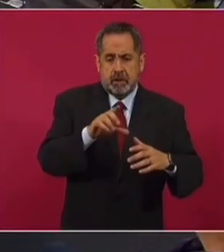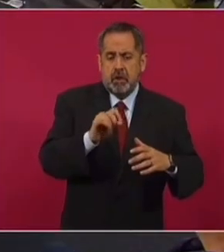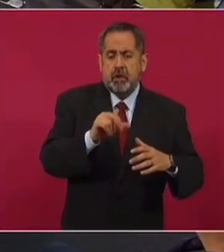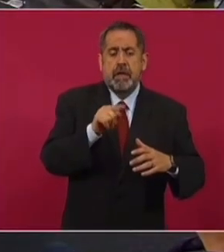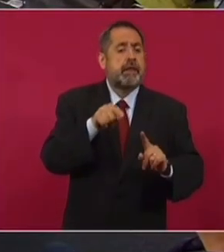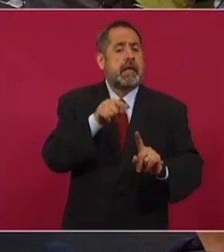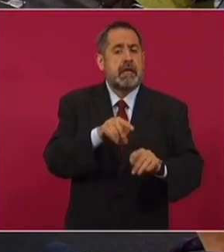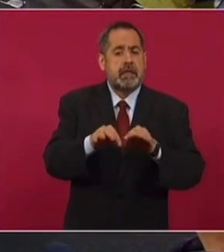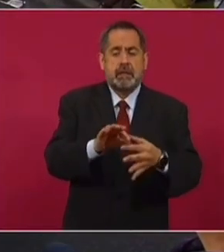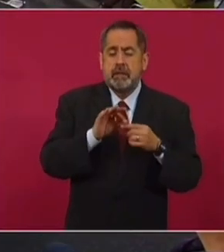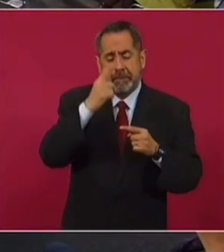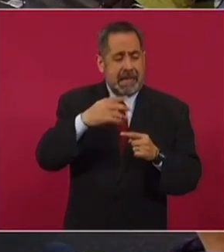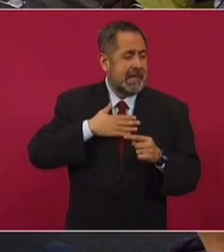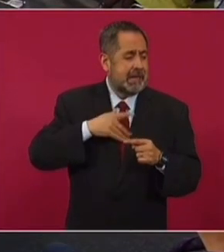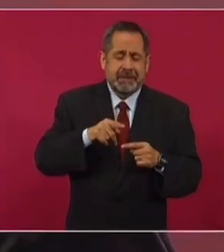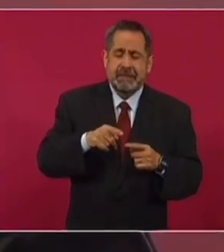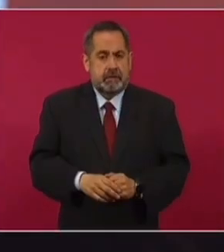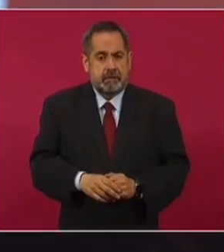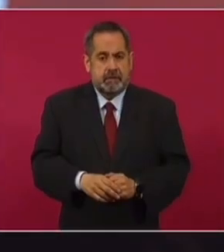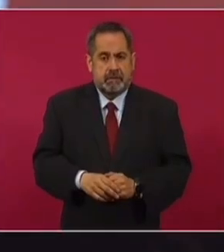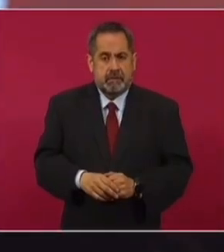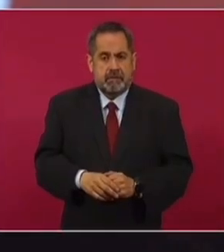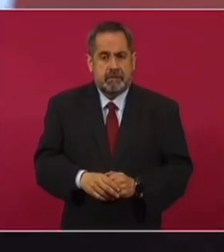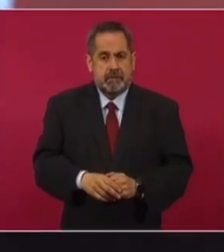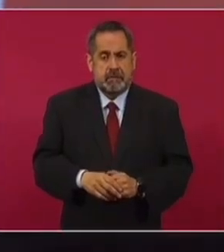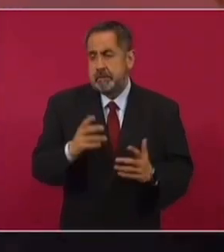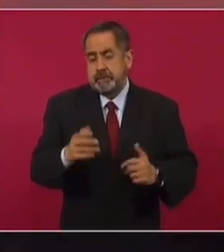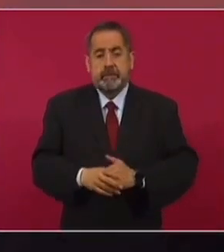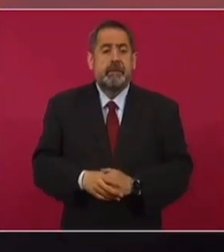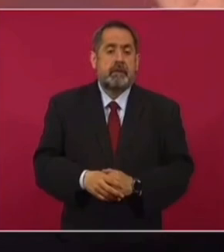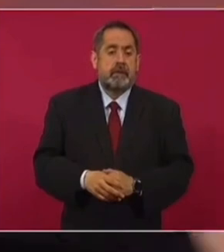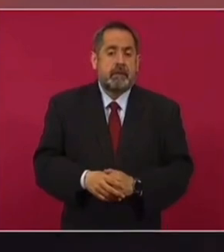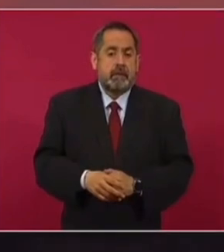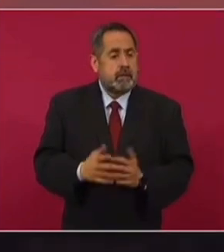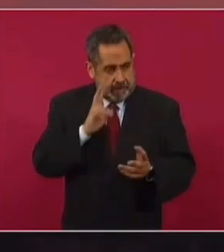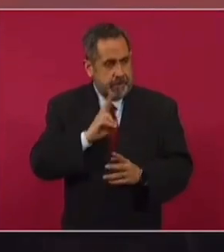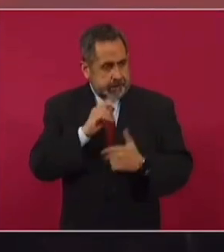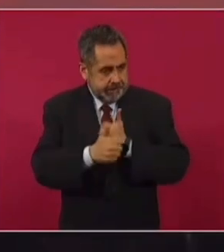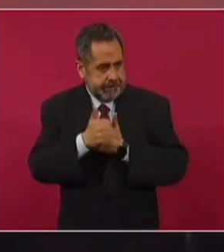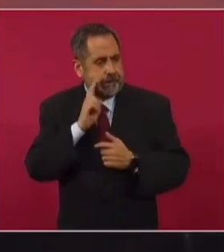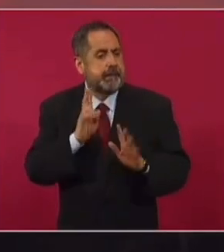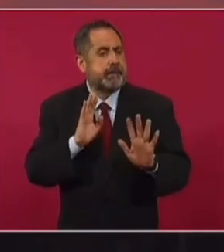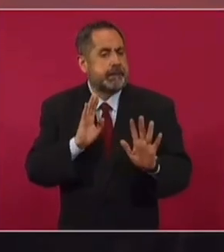No lo puedo repetir aquí. Entonces, ahí nos vamos.